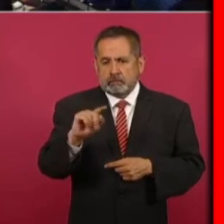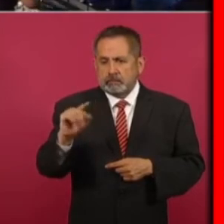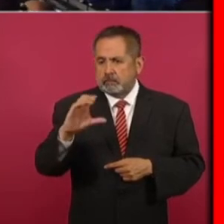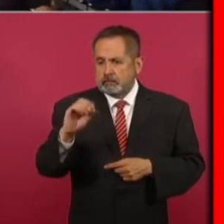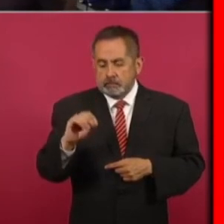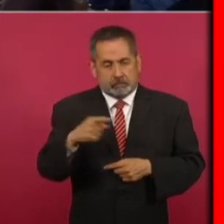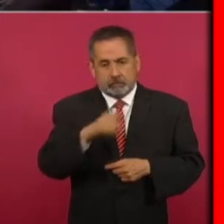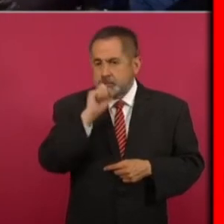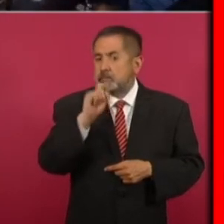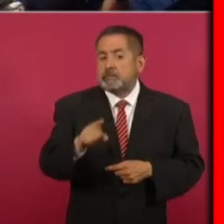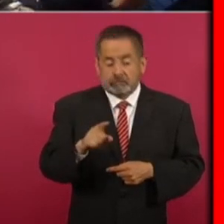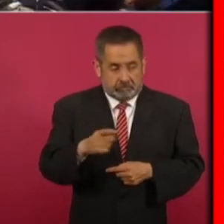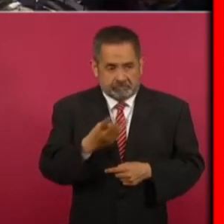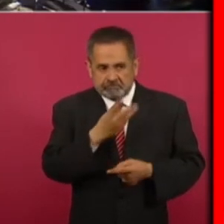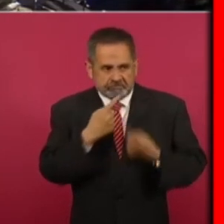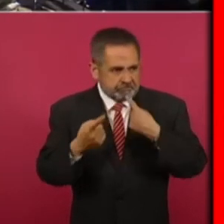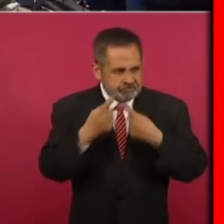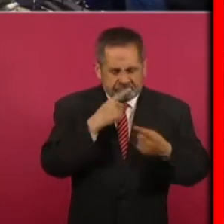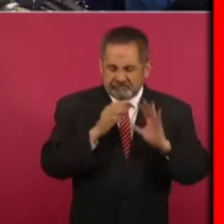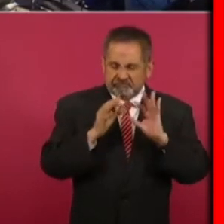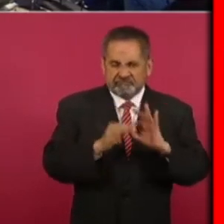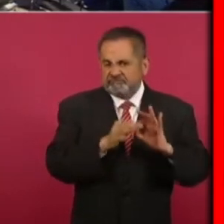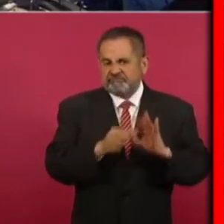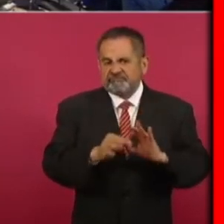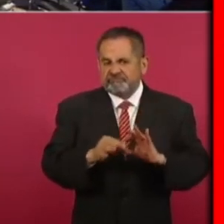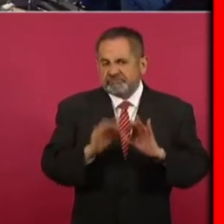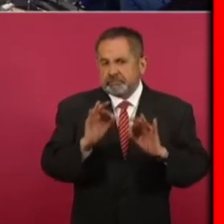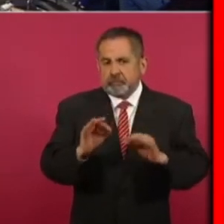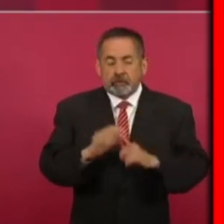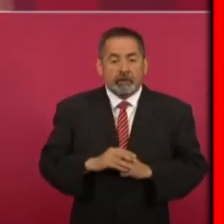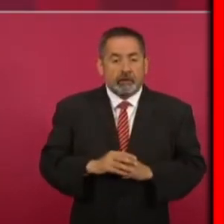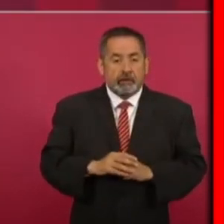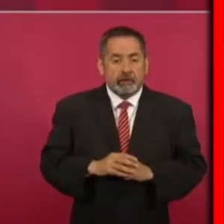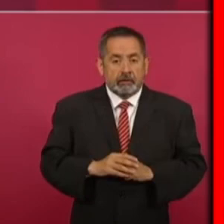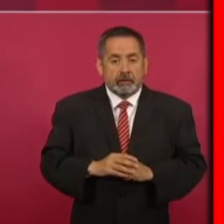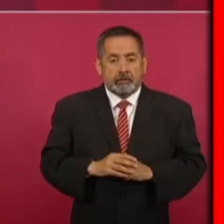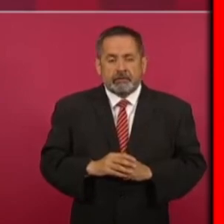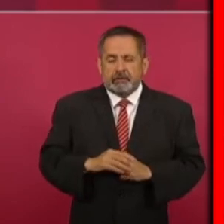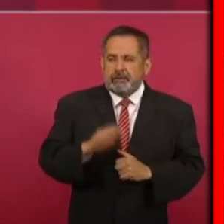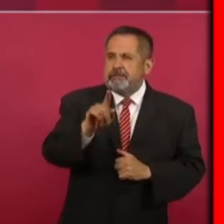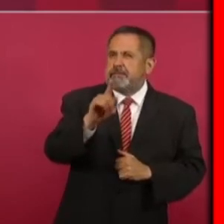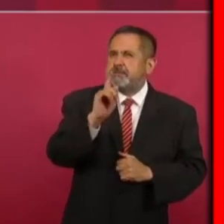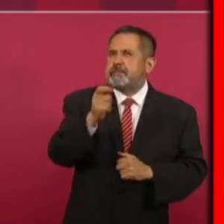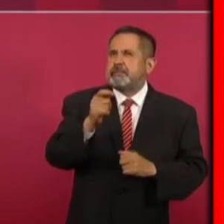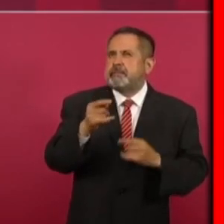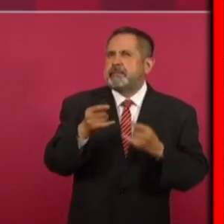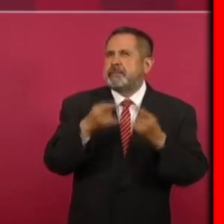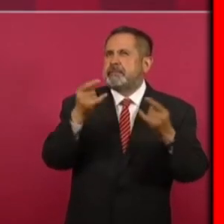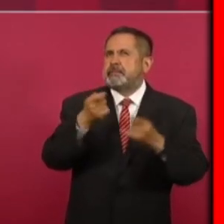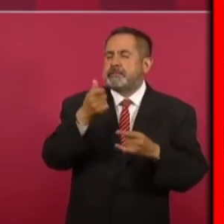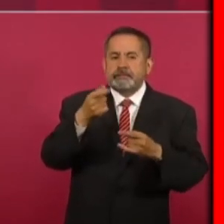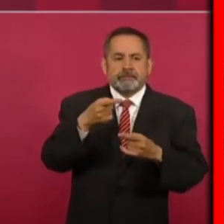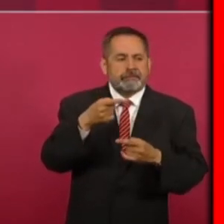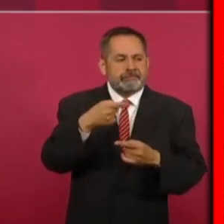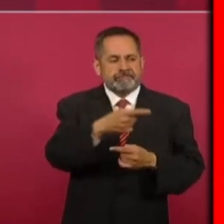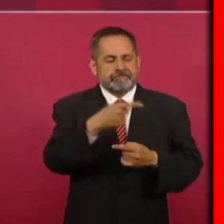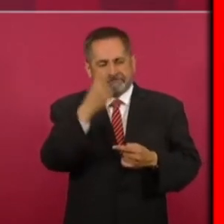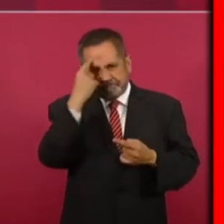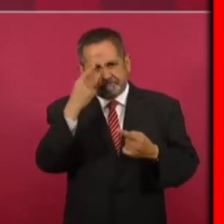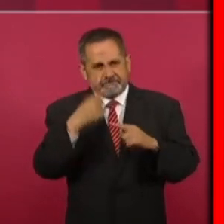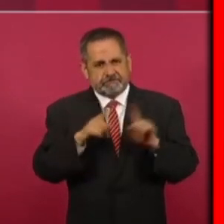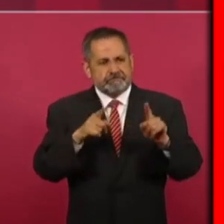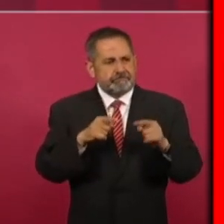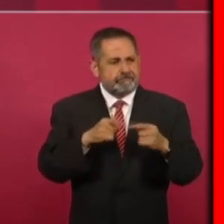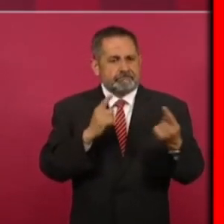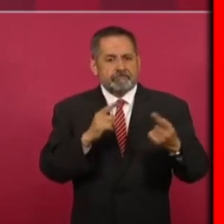incluso una discrepancia una porque al